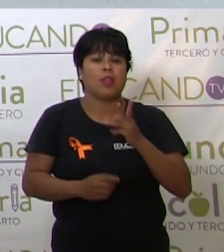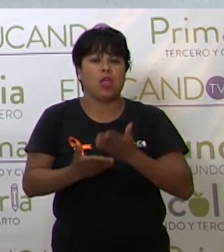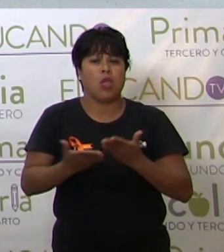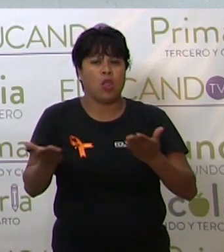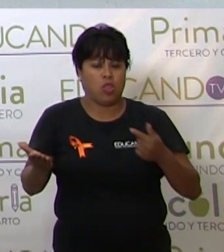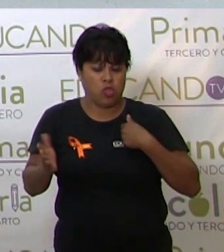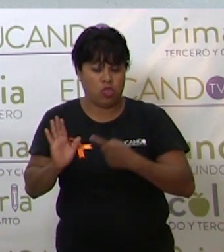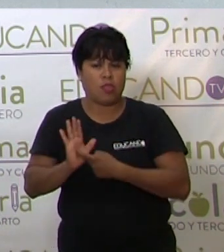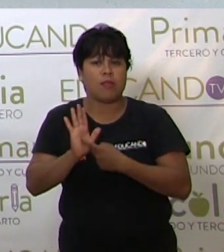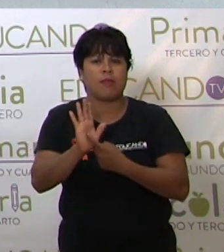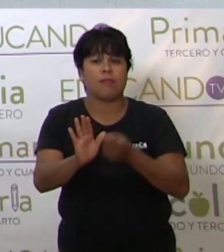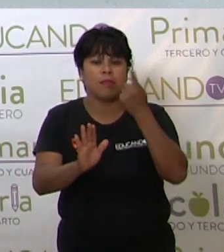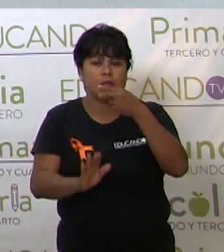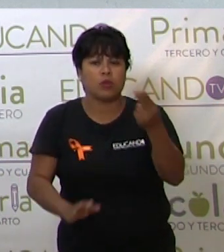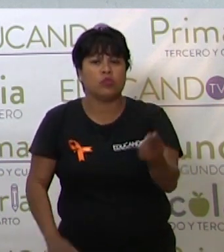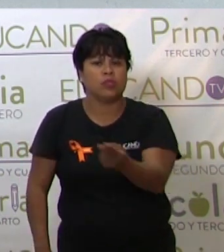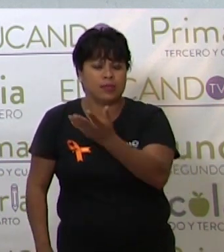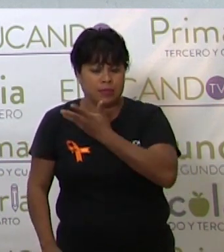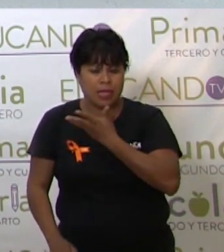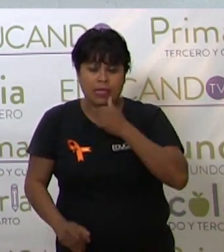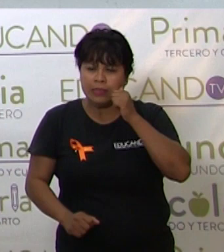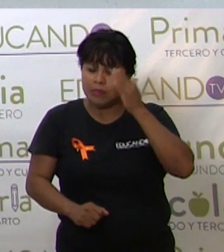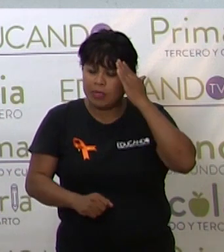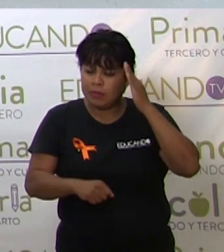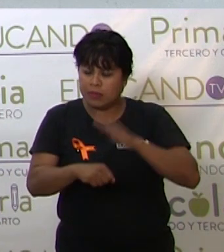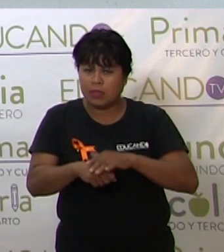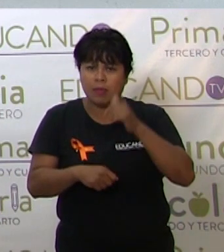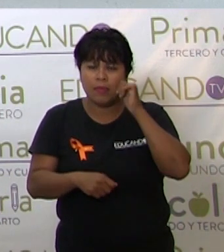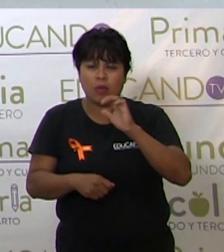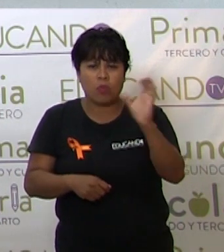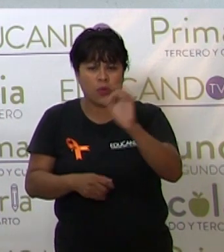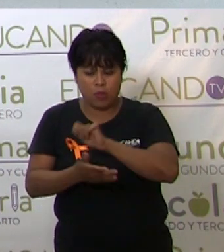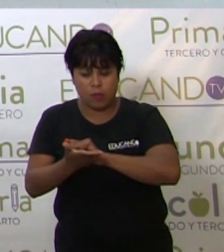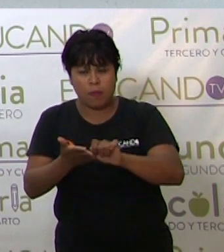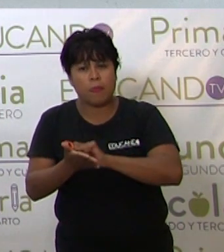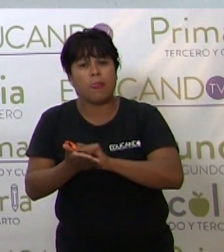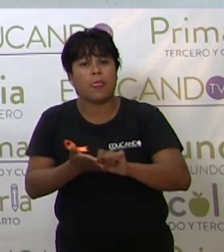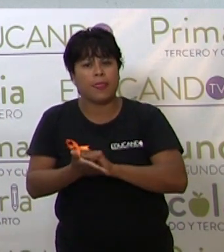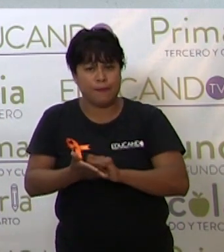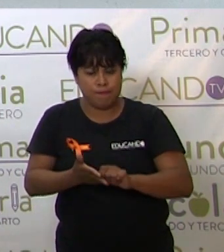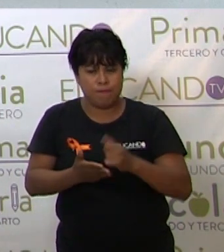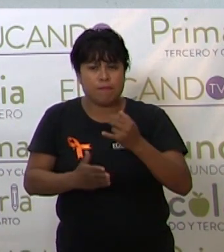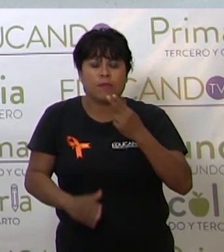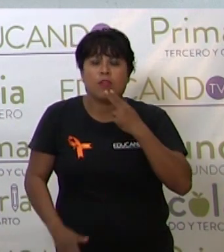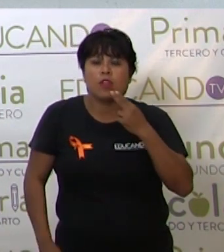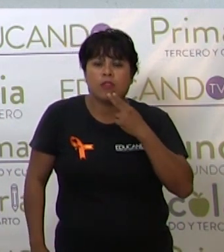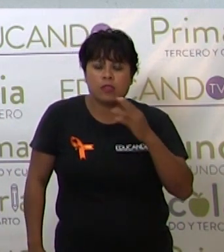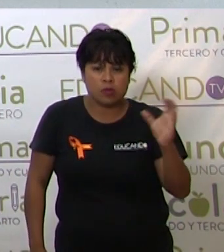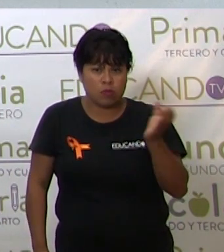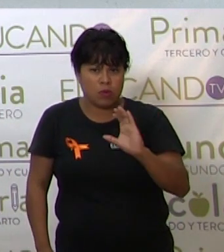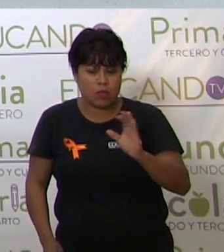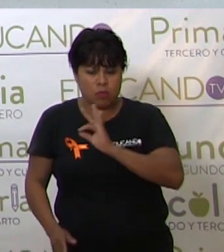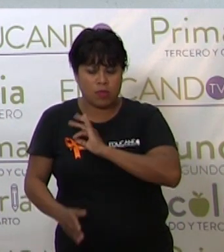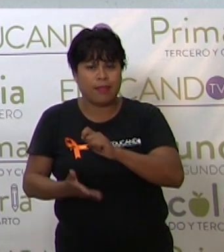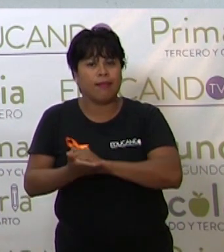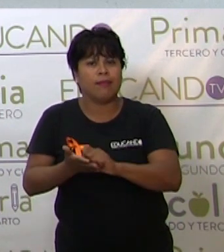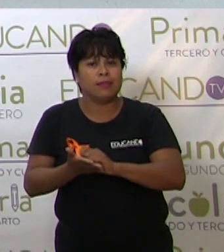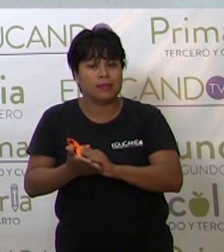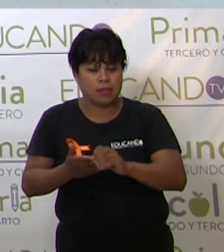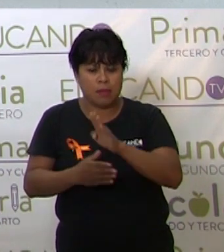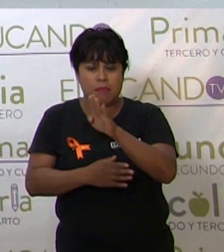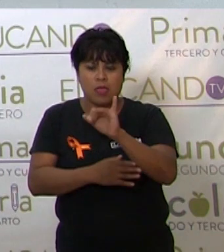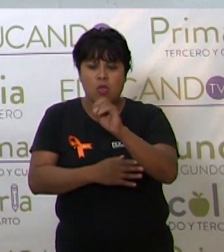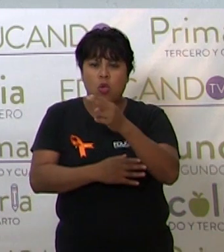yo los traje para que ustedes los tengan en mente al momento de escribir. Y los utilicen al momento de escribir la